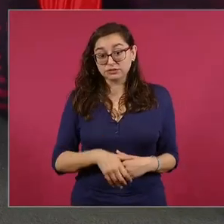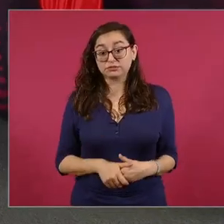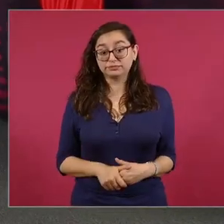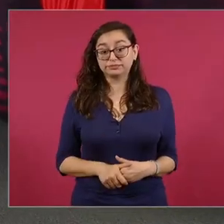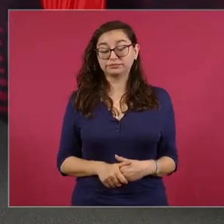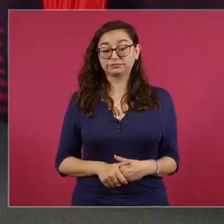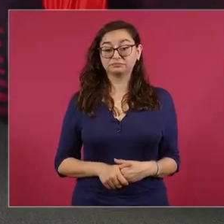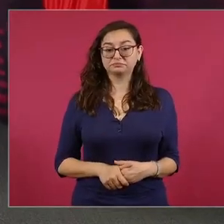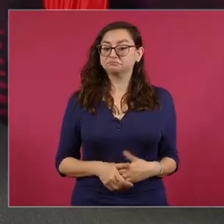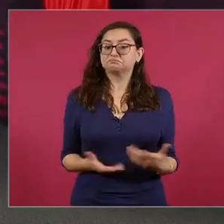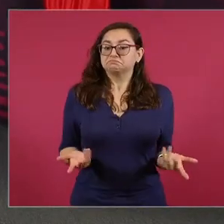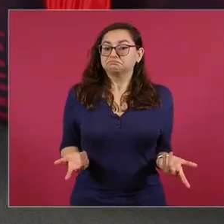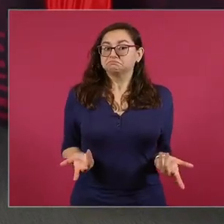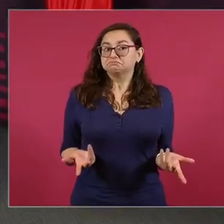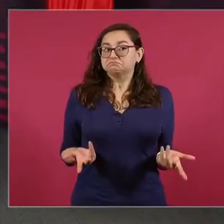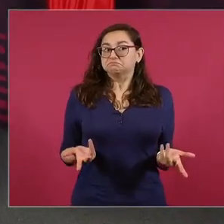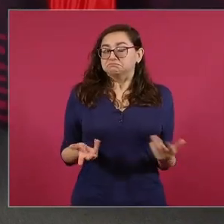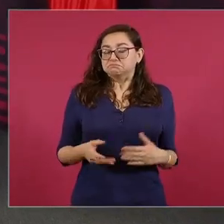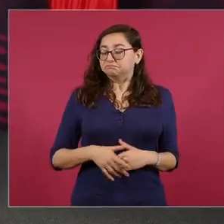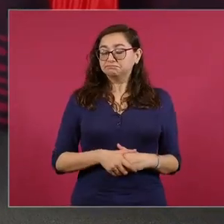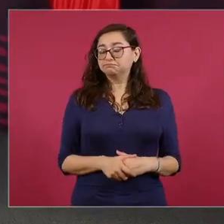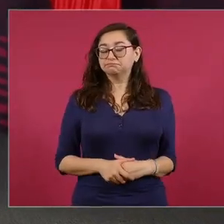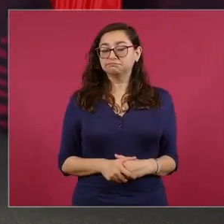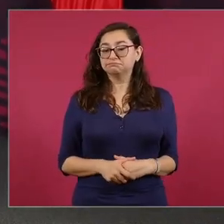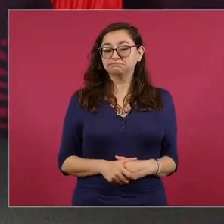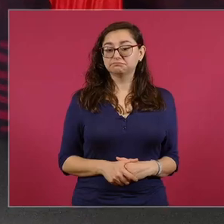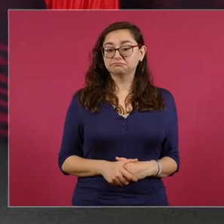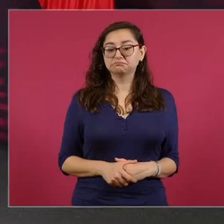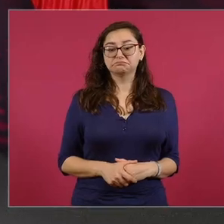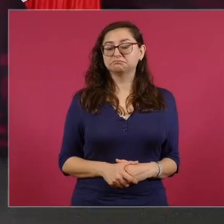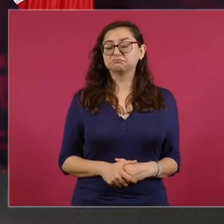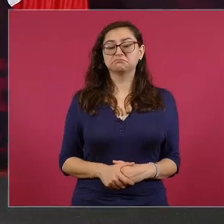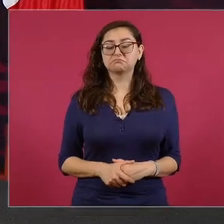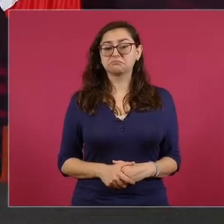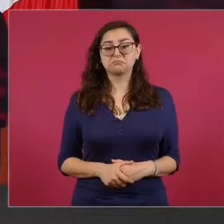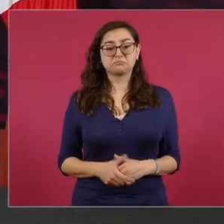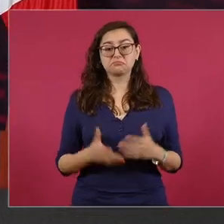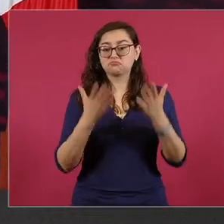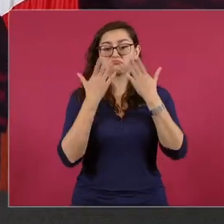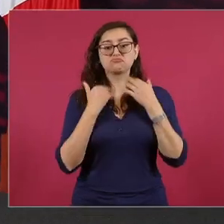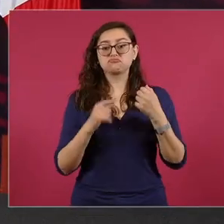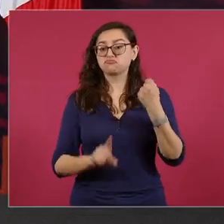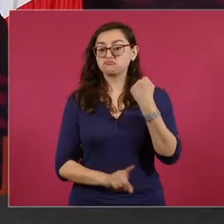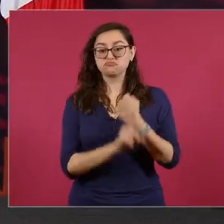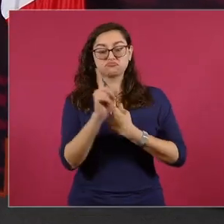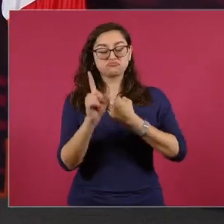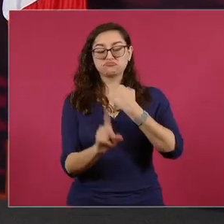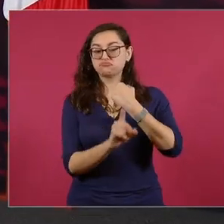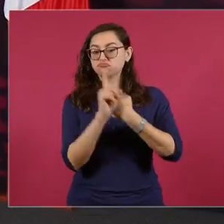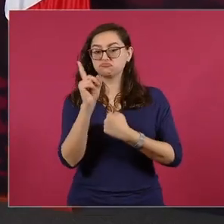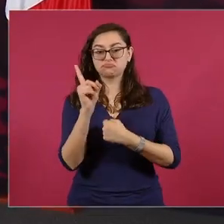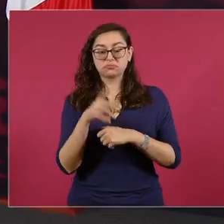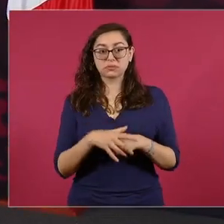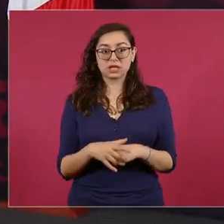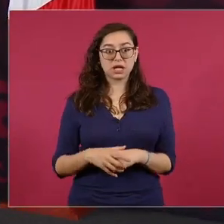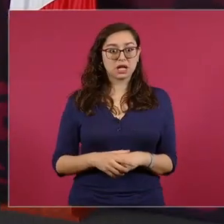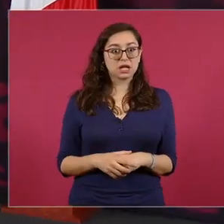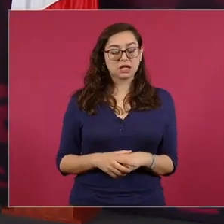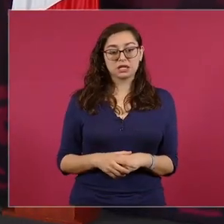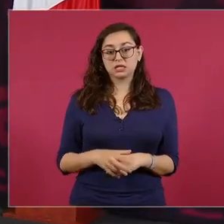Entonces, no, no hay ningún problema, no hay nada